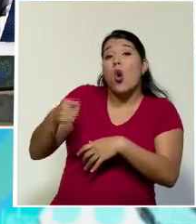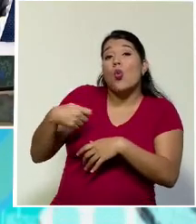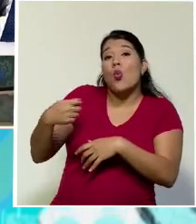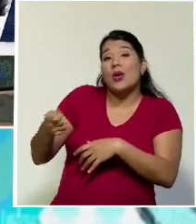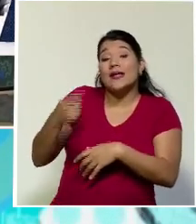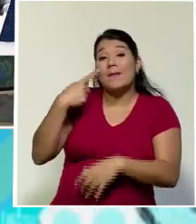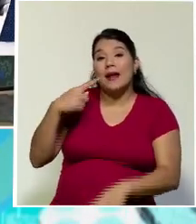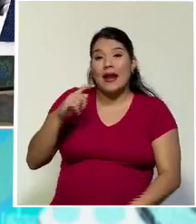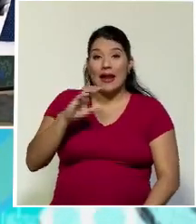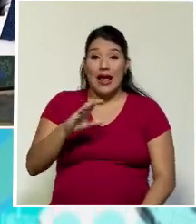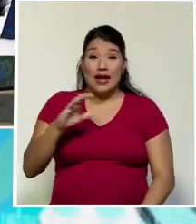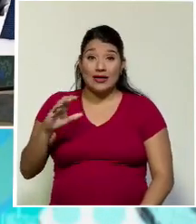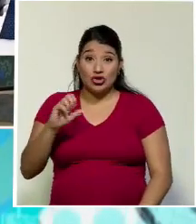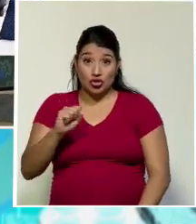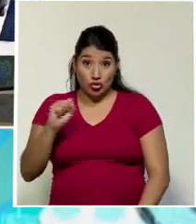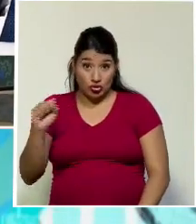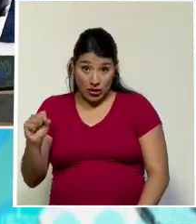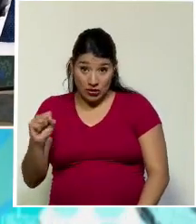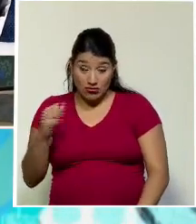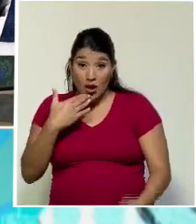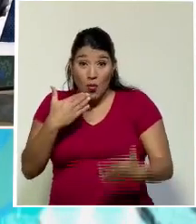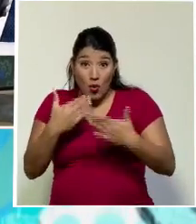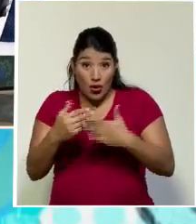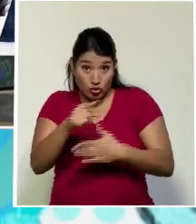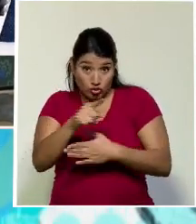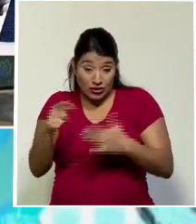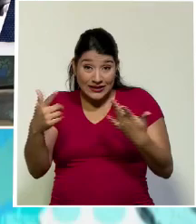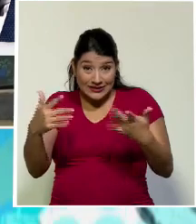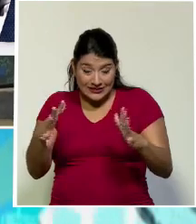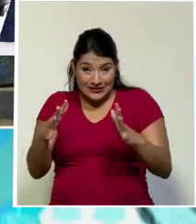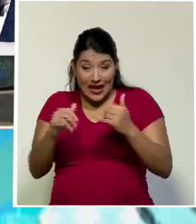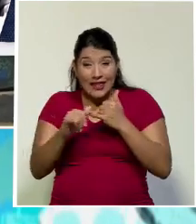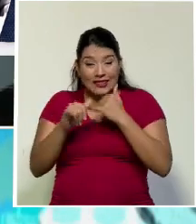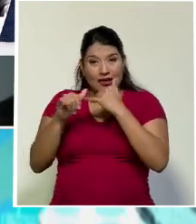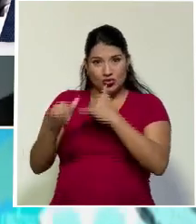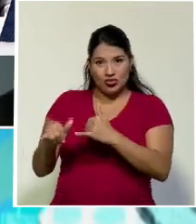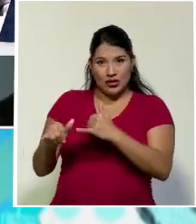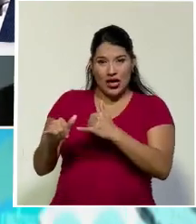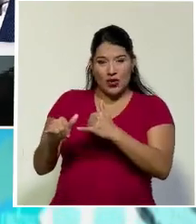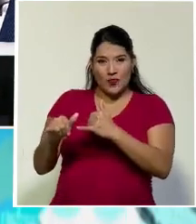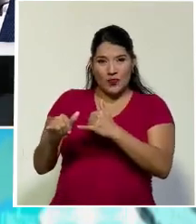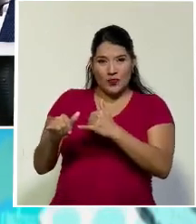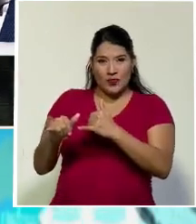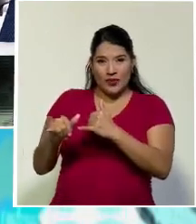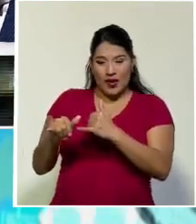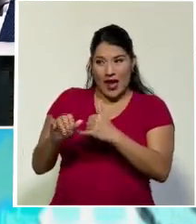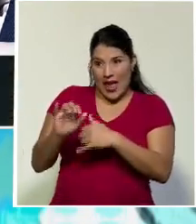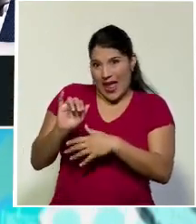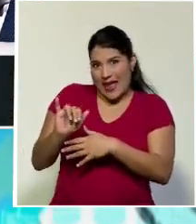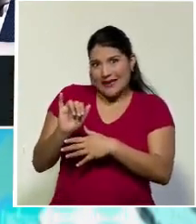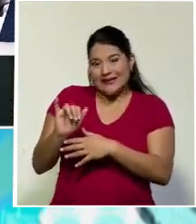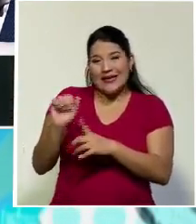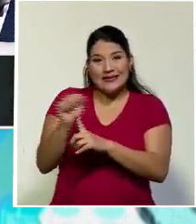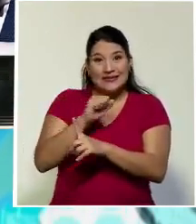seguro social. Bueno, ya ustedes denunciaban un caso que genera bastante